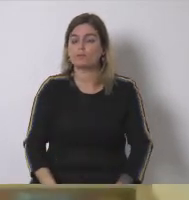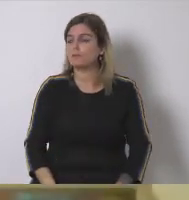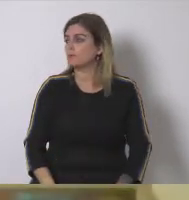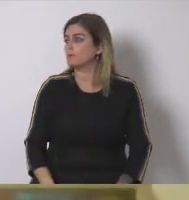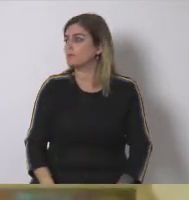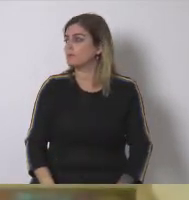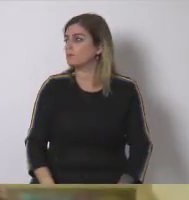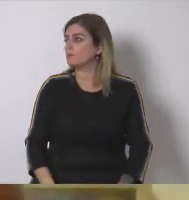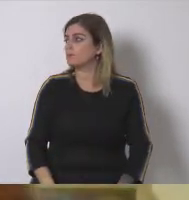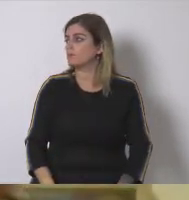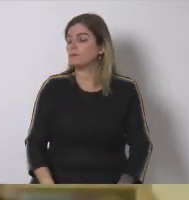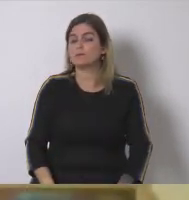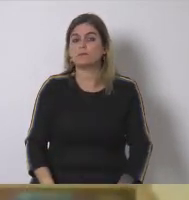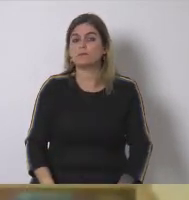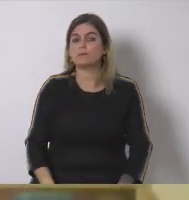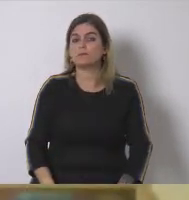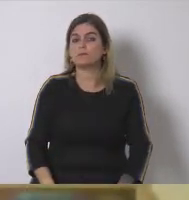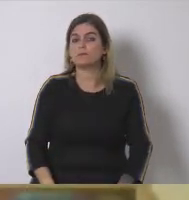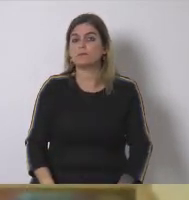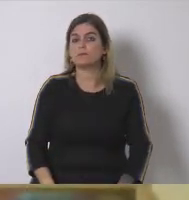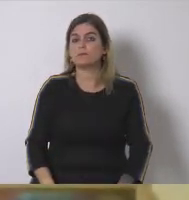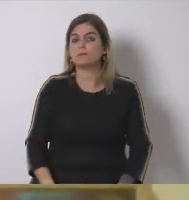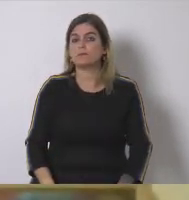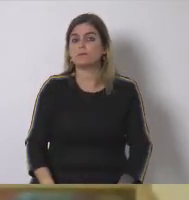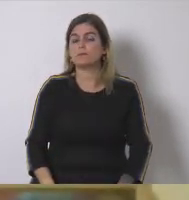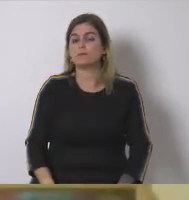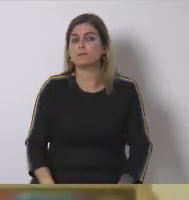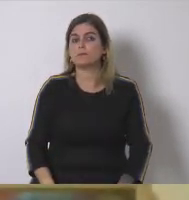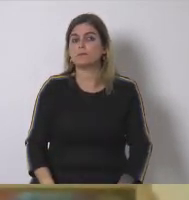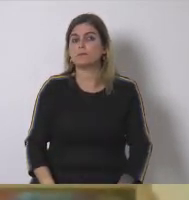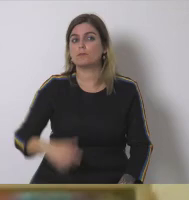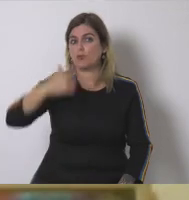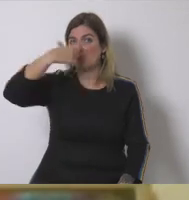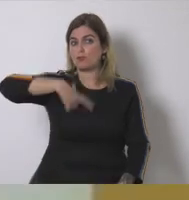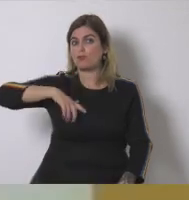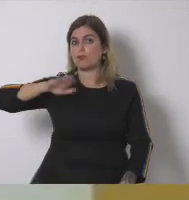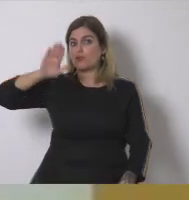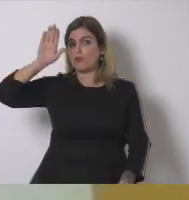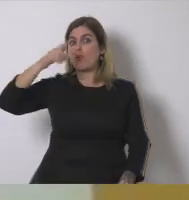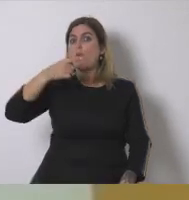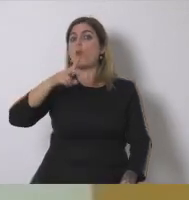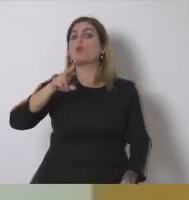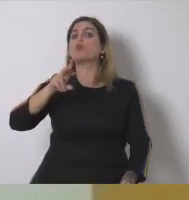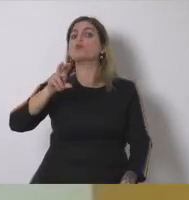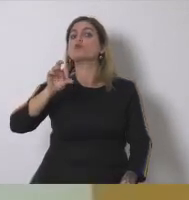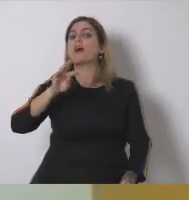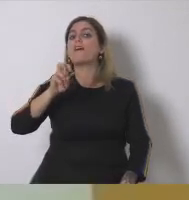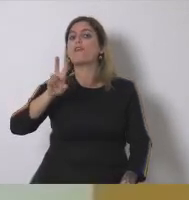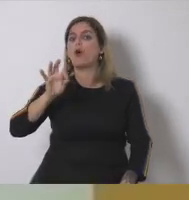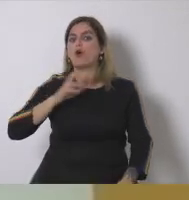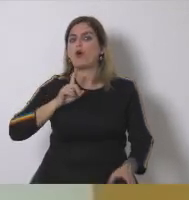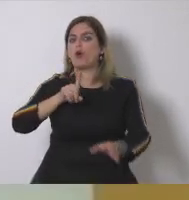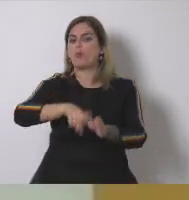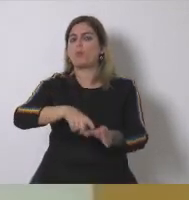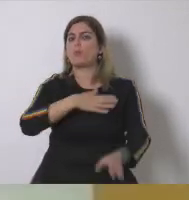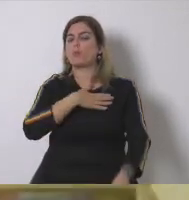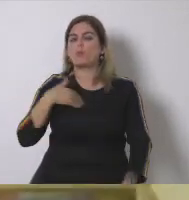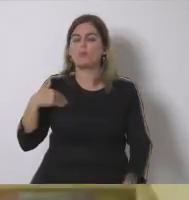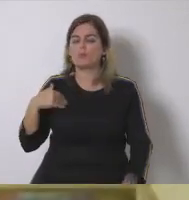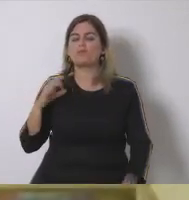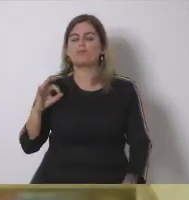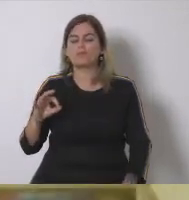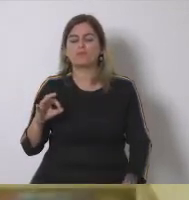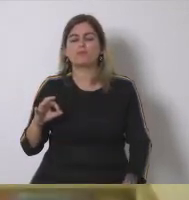por mi parte quiz si no sé si queréis que empiece otro de los oradores no no adelante